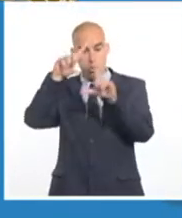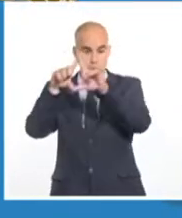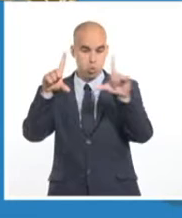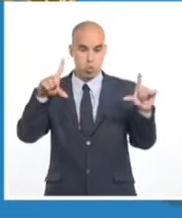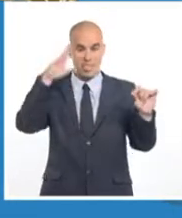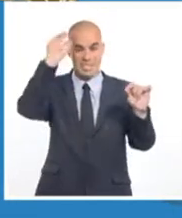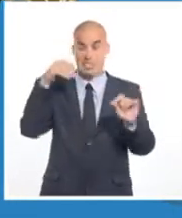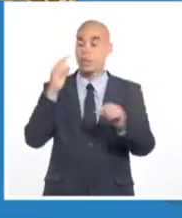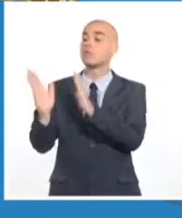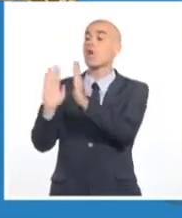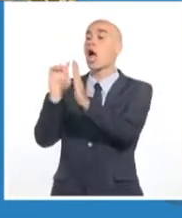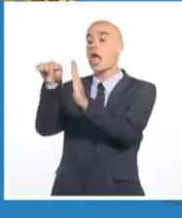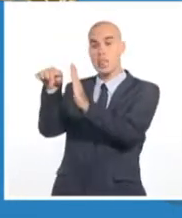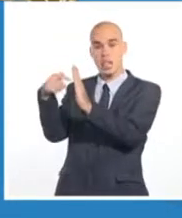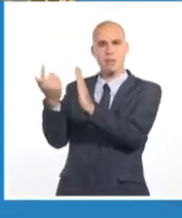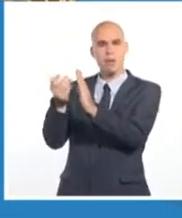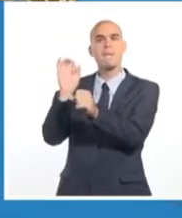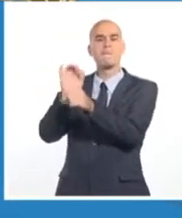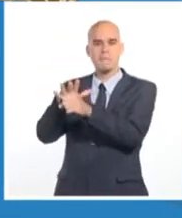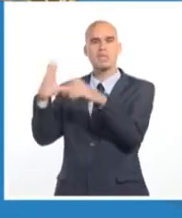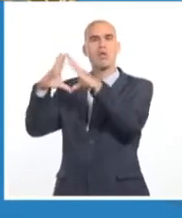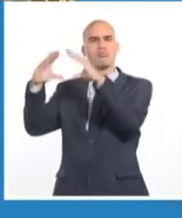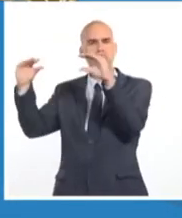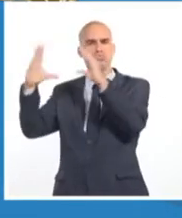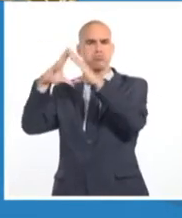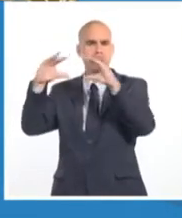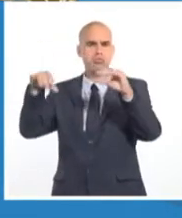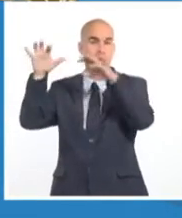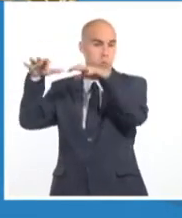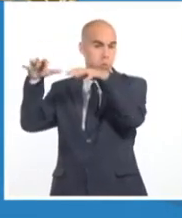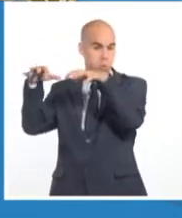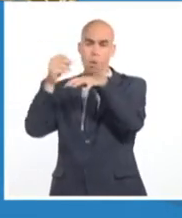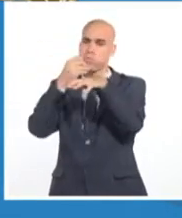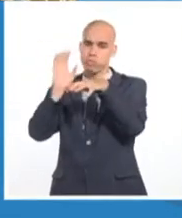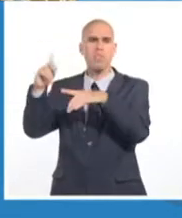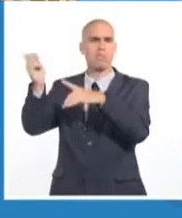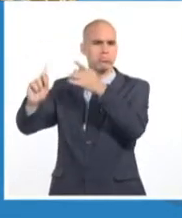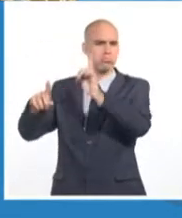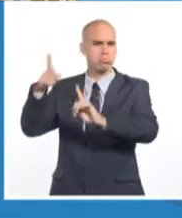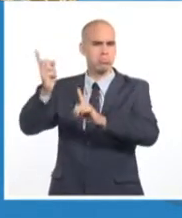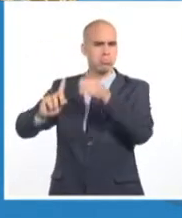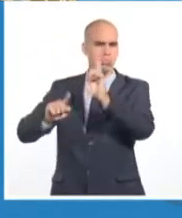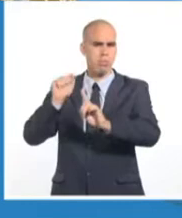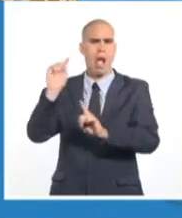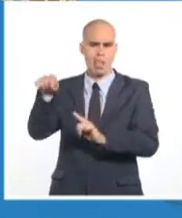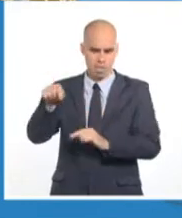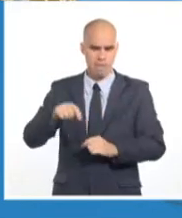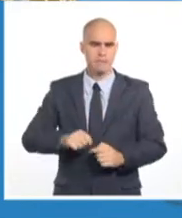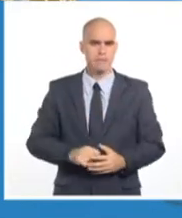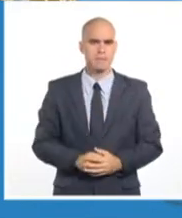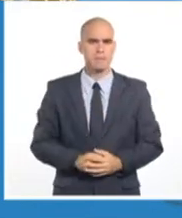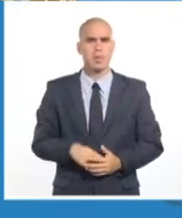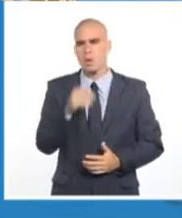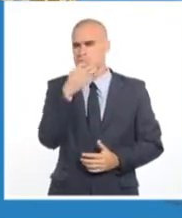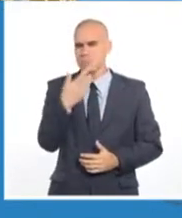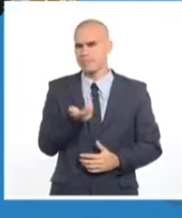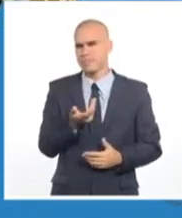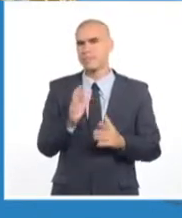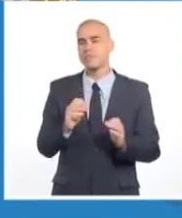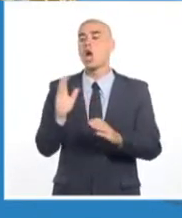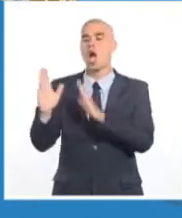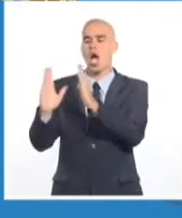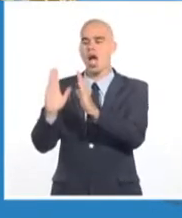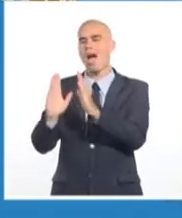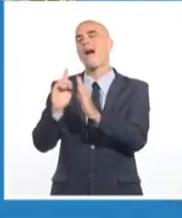occidente del país. Desde el final de la mañana pudiéramos tener algunos chubascos y tormentas eléctricas en todo lo que es el occidente, pero